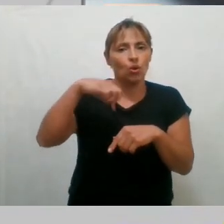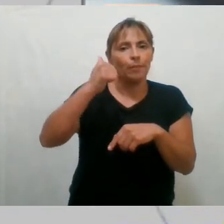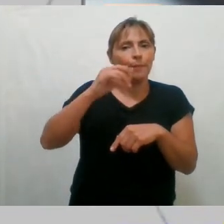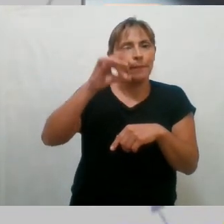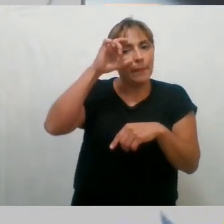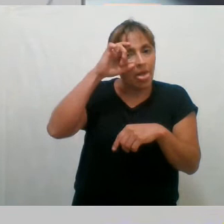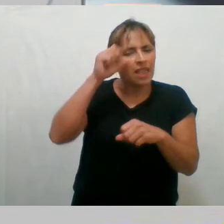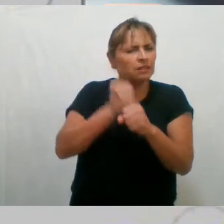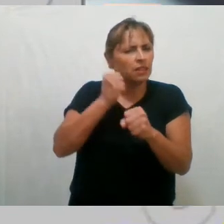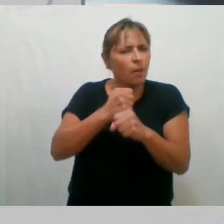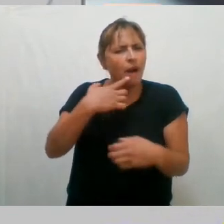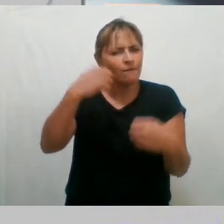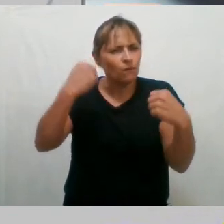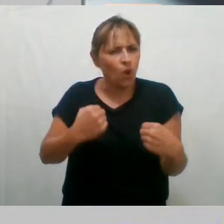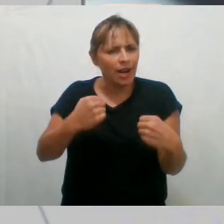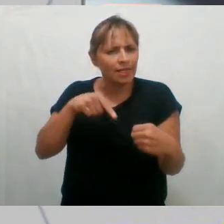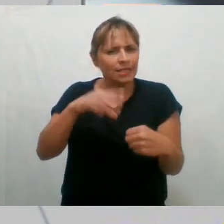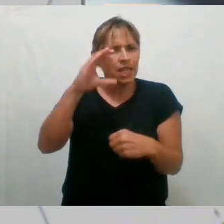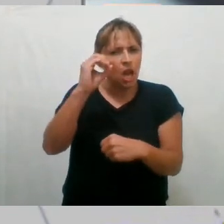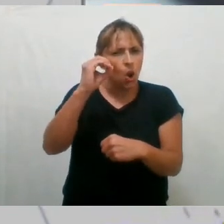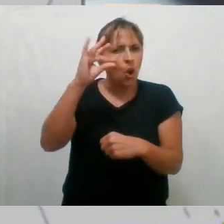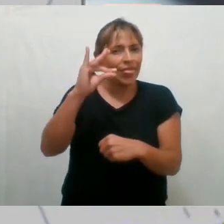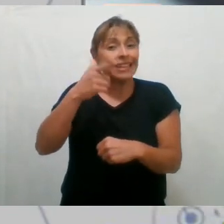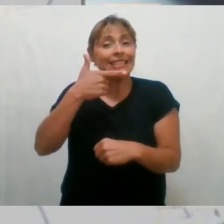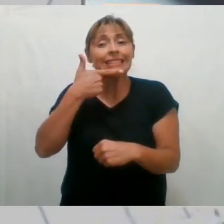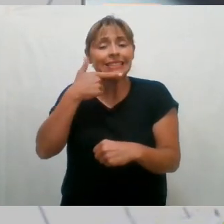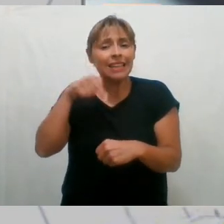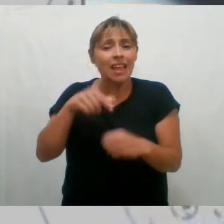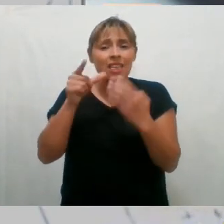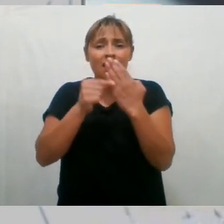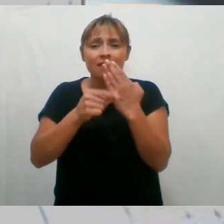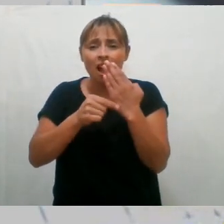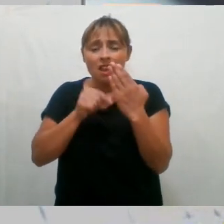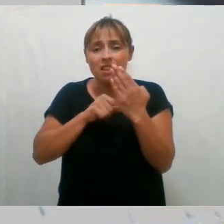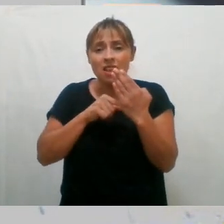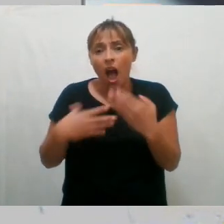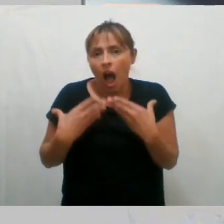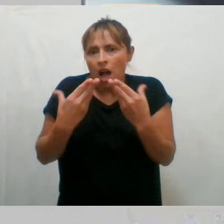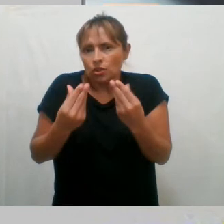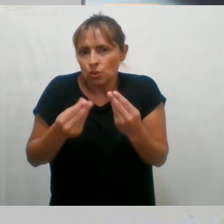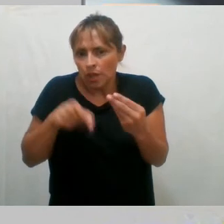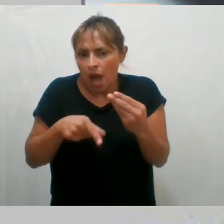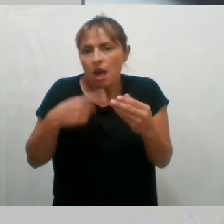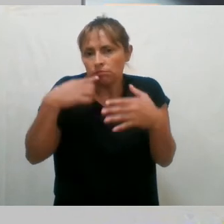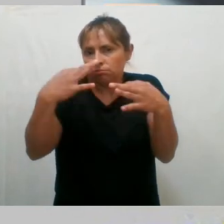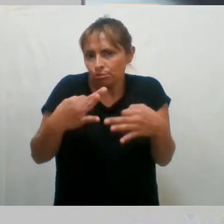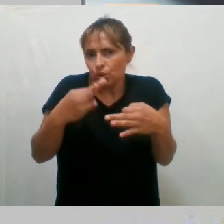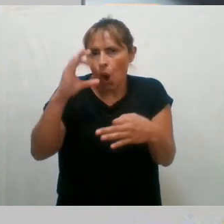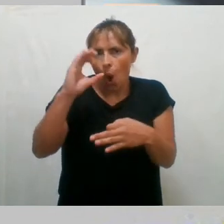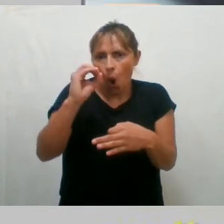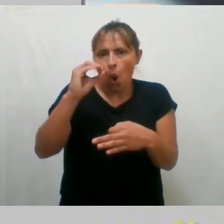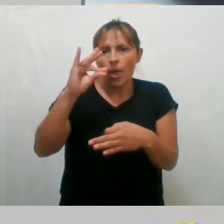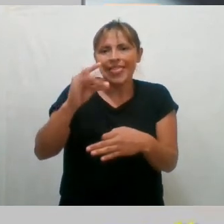focal respecto al tema de ODS y esta guía también tiende a apoyar y a que se cumpla el ODS 8 y el ODS